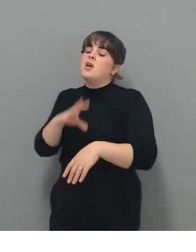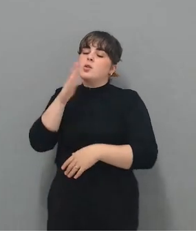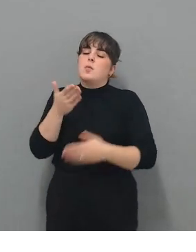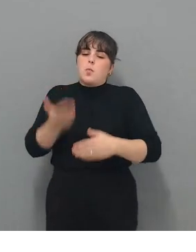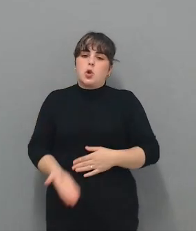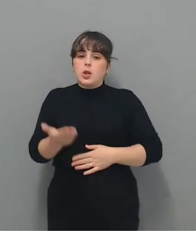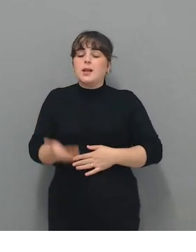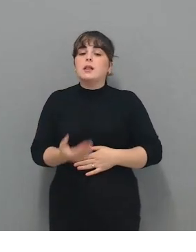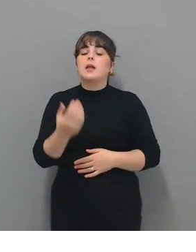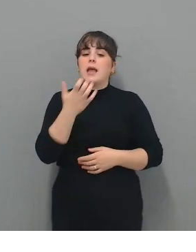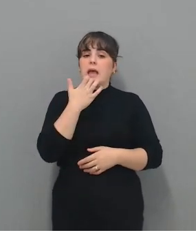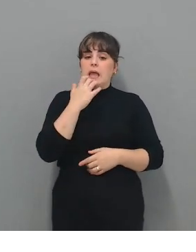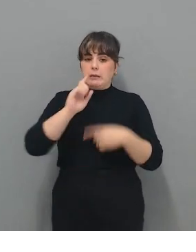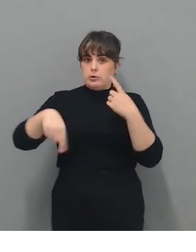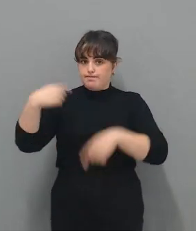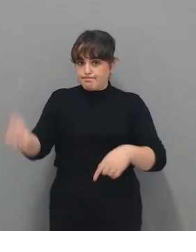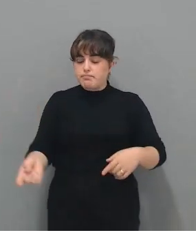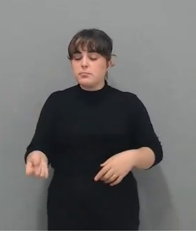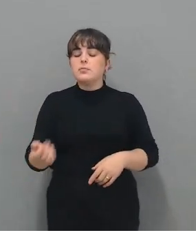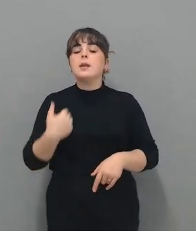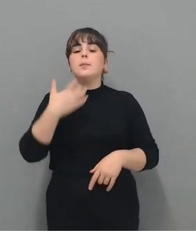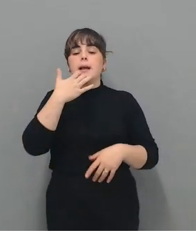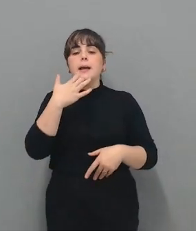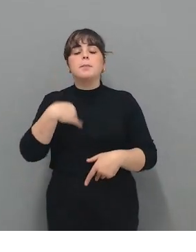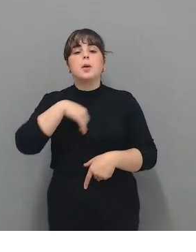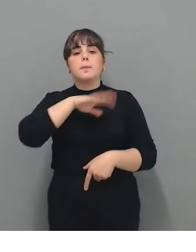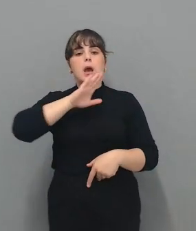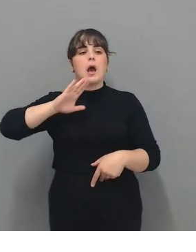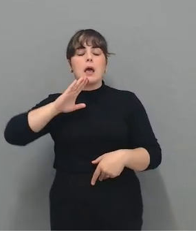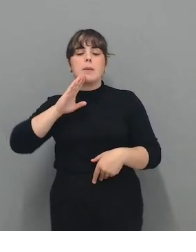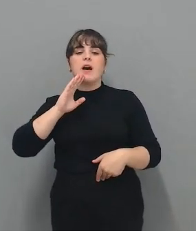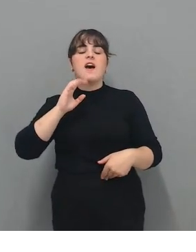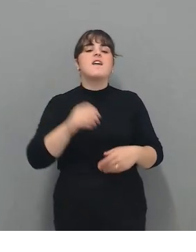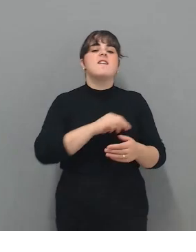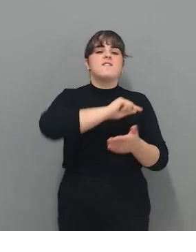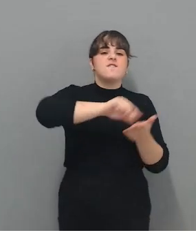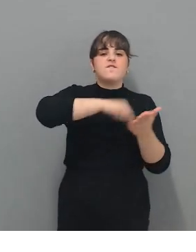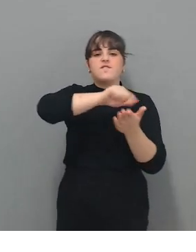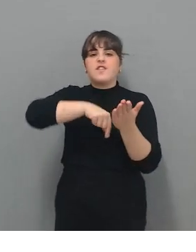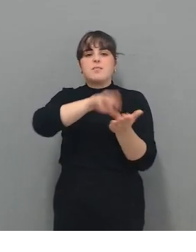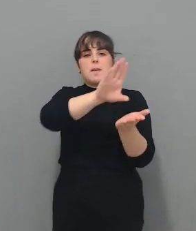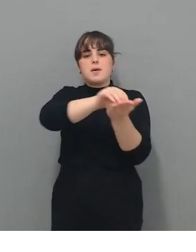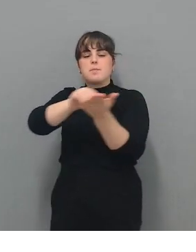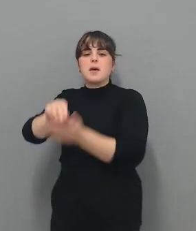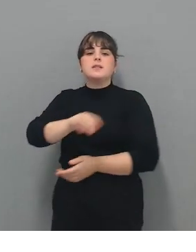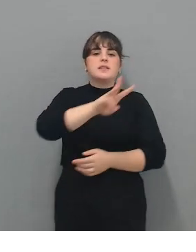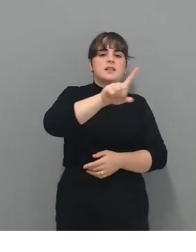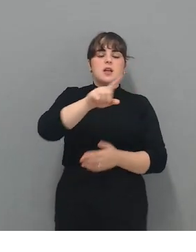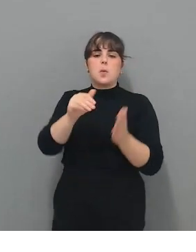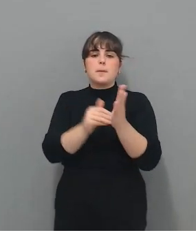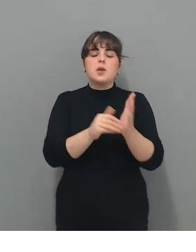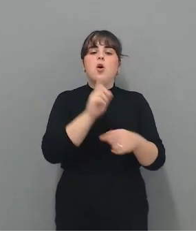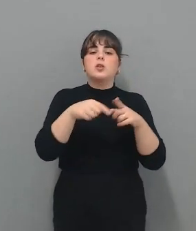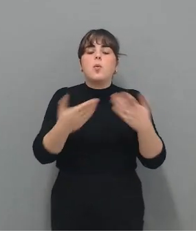es la siguiente diapositiva. Una madre ha recogido 31.000 firmas para que Pilar Alegría incluya en la